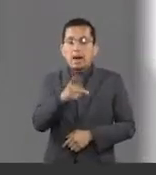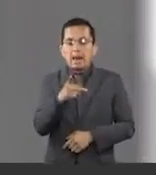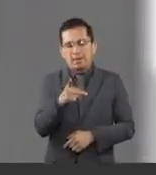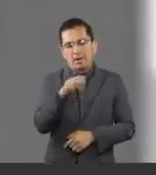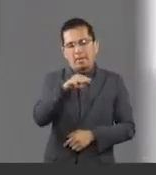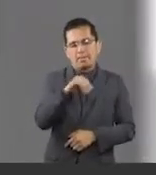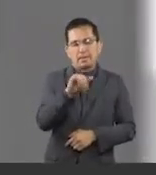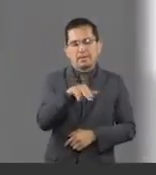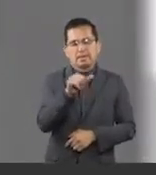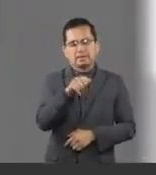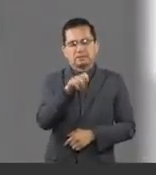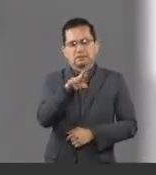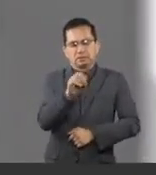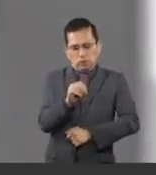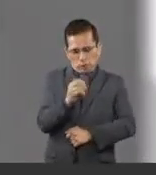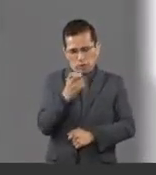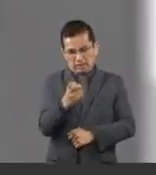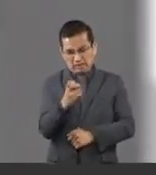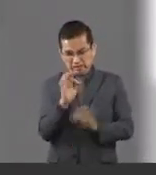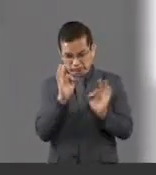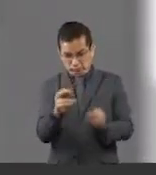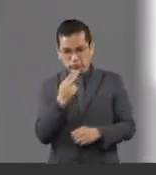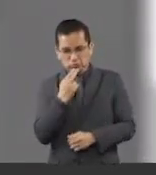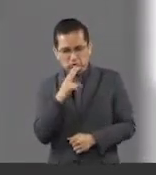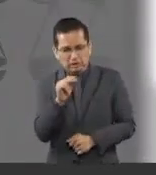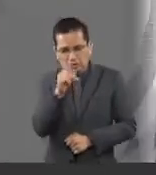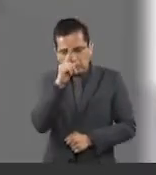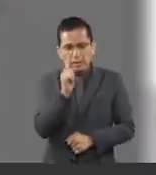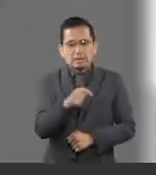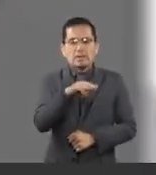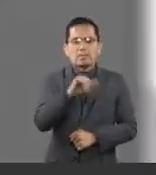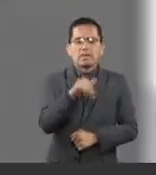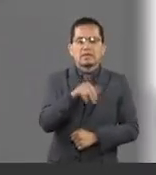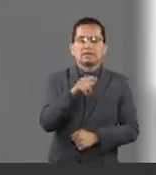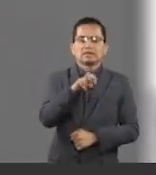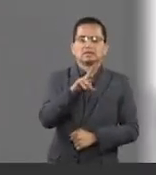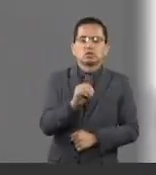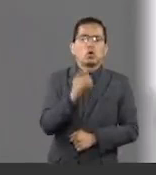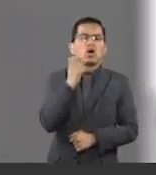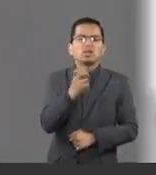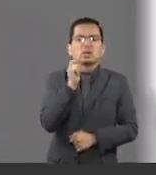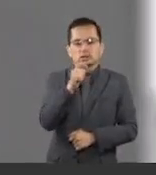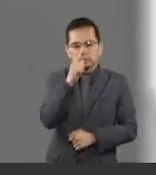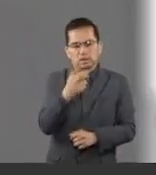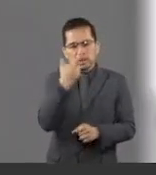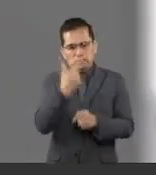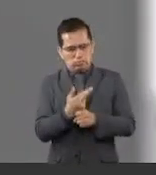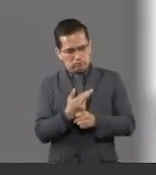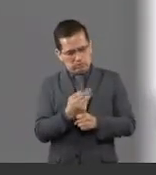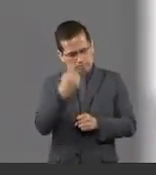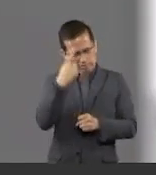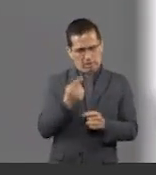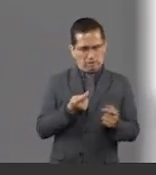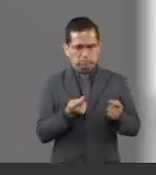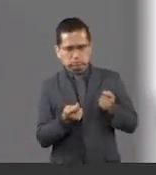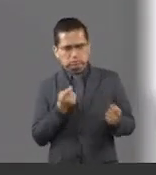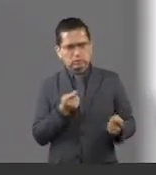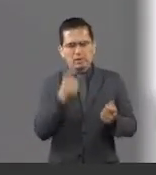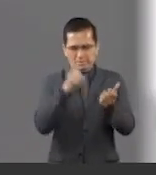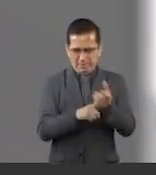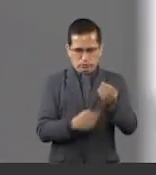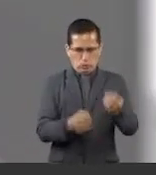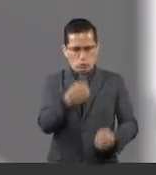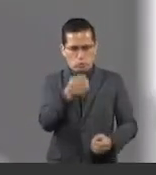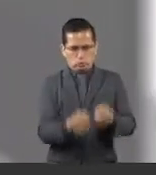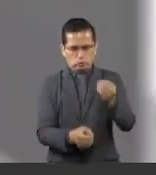lo utilizamos de manera correcta. Ministro es la persona que administra la justicia en segunda instancia, ya que la primera